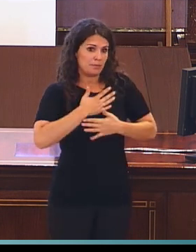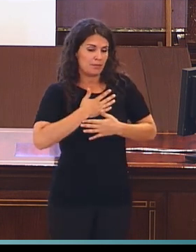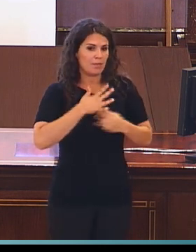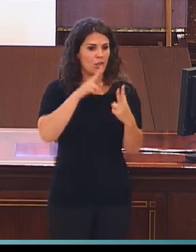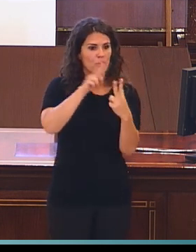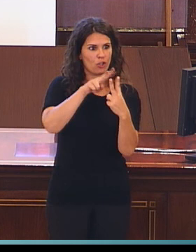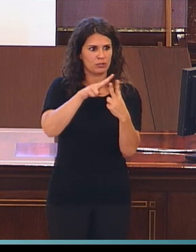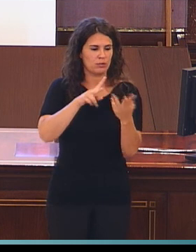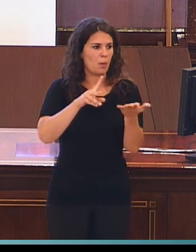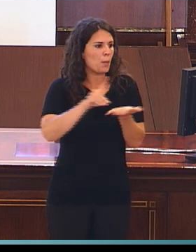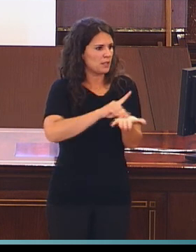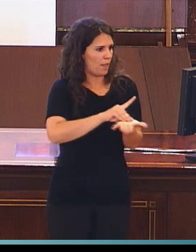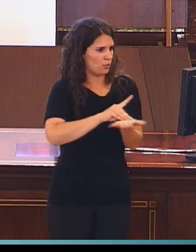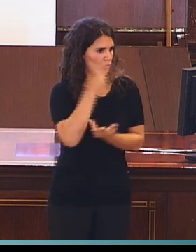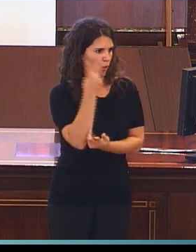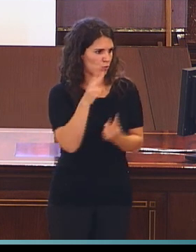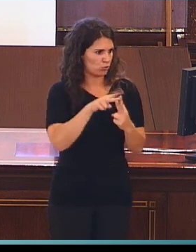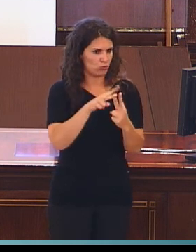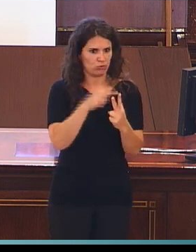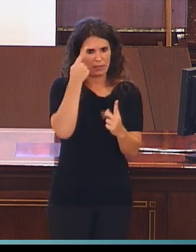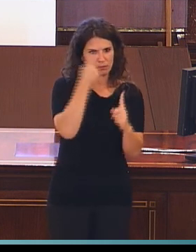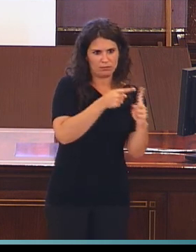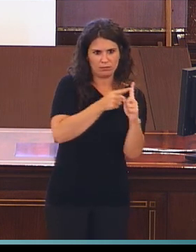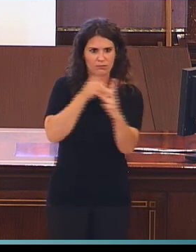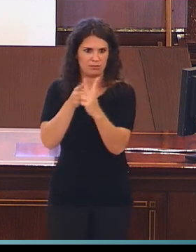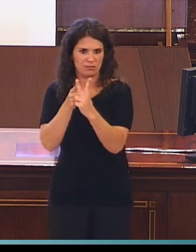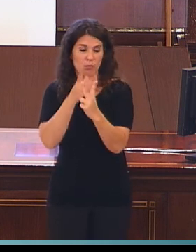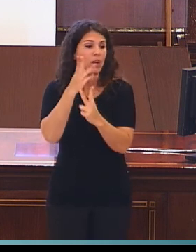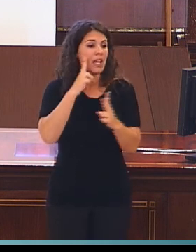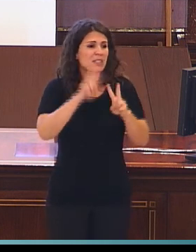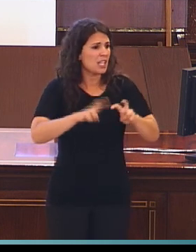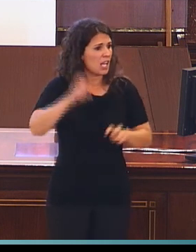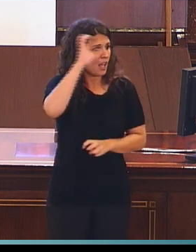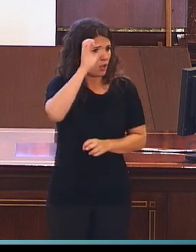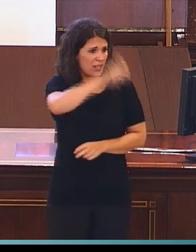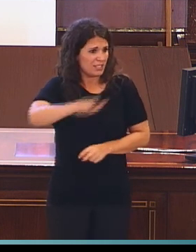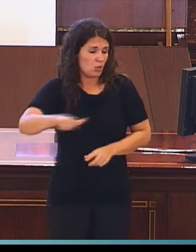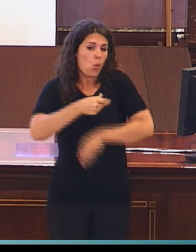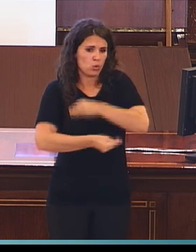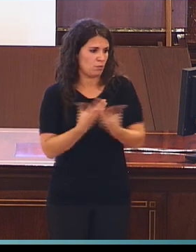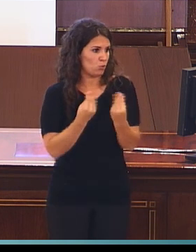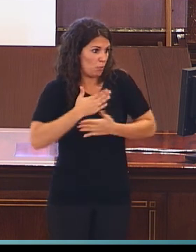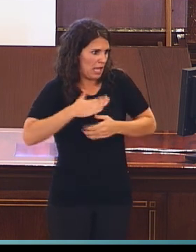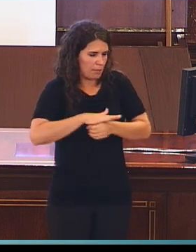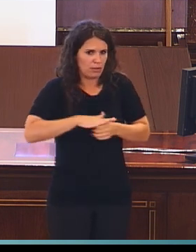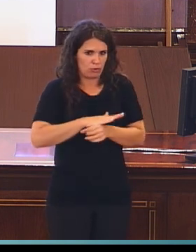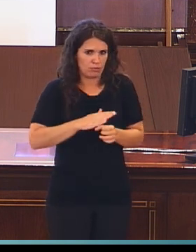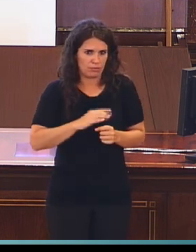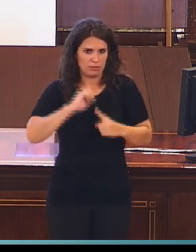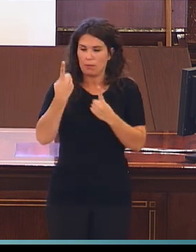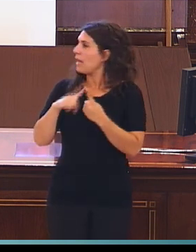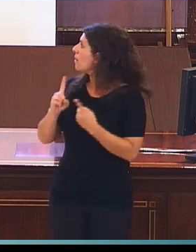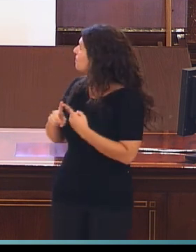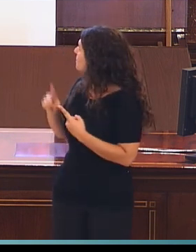dos bases de datos. Que son las que con mayor frecuencia usamos los investigadores. Al menos en mi campo. Una de ellas es la ERIC. Que